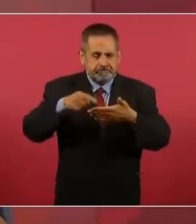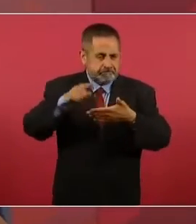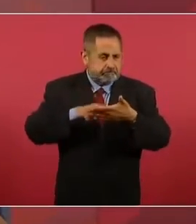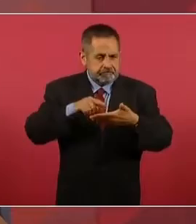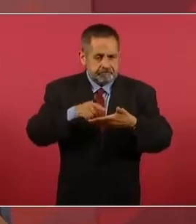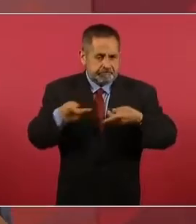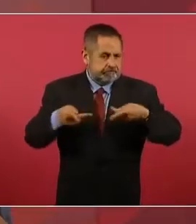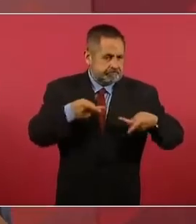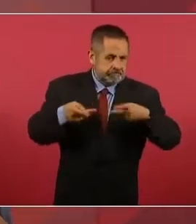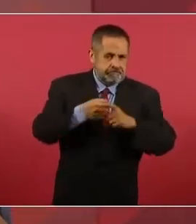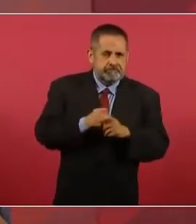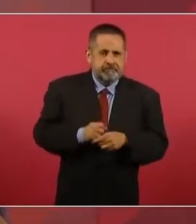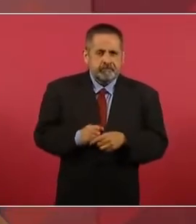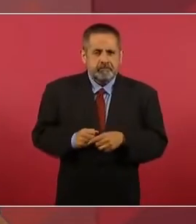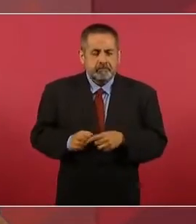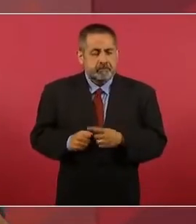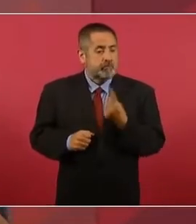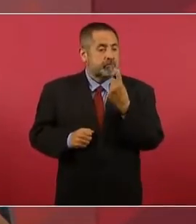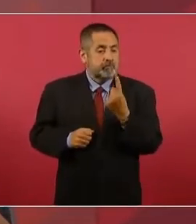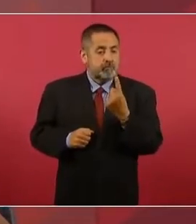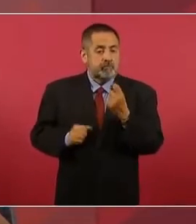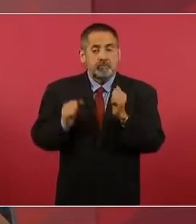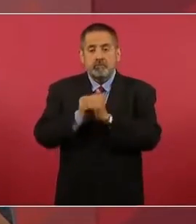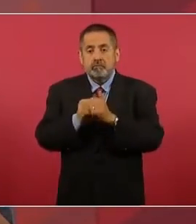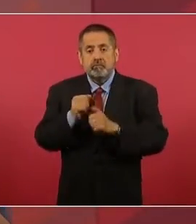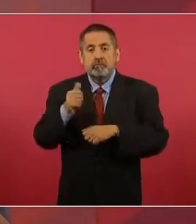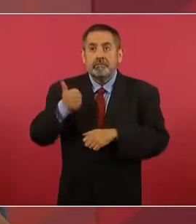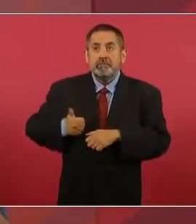uno y treinta y dos.